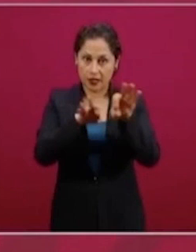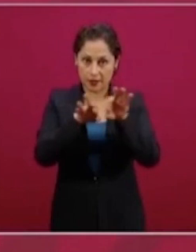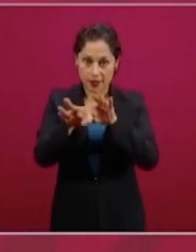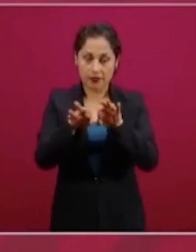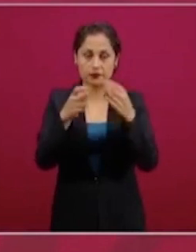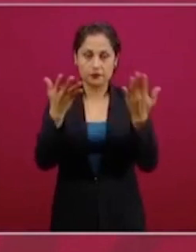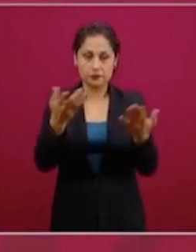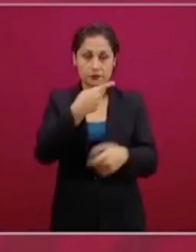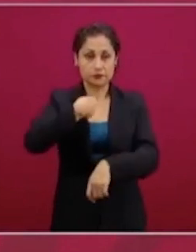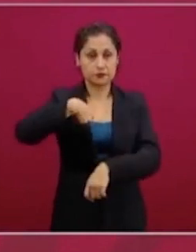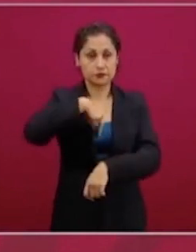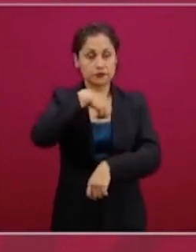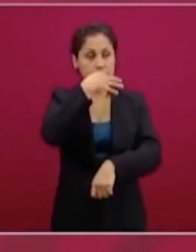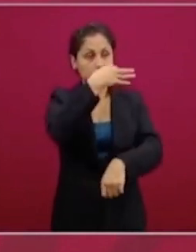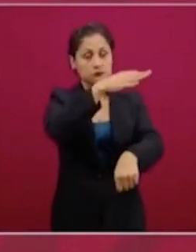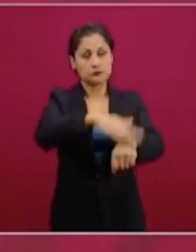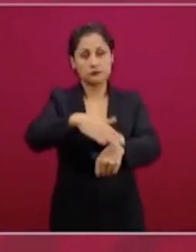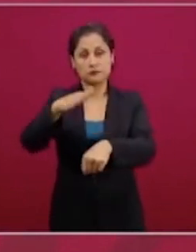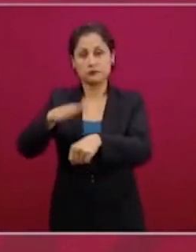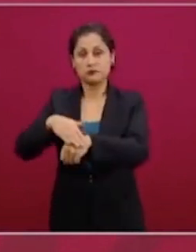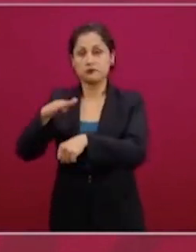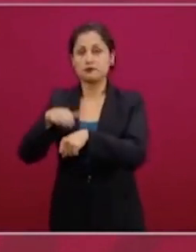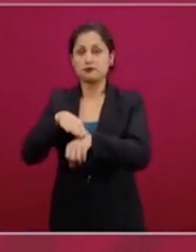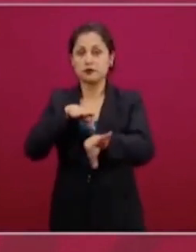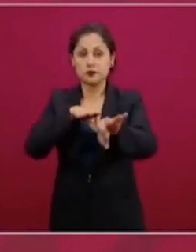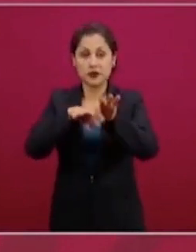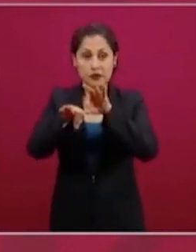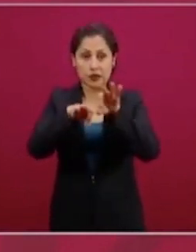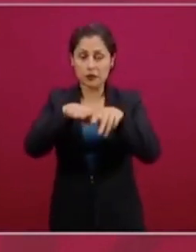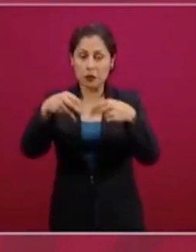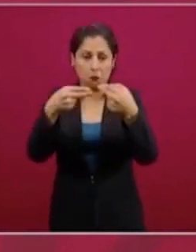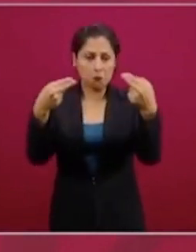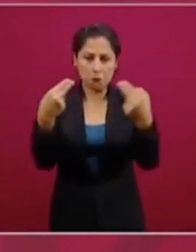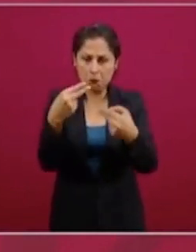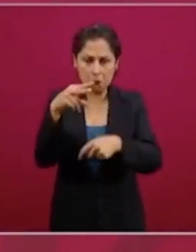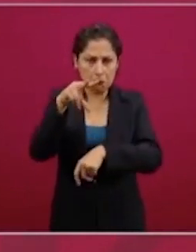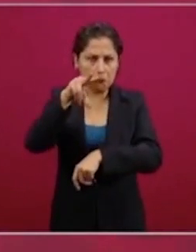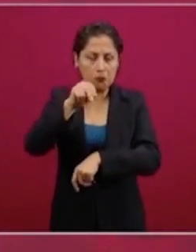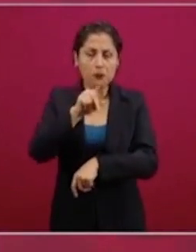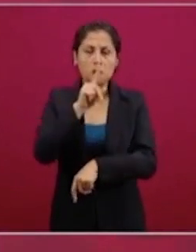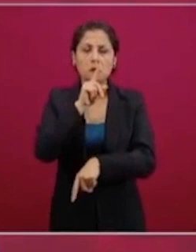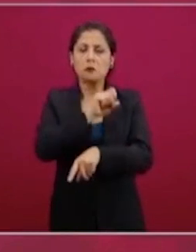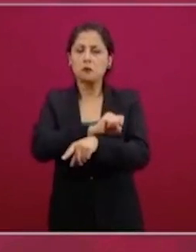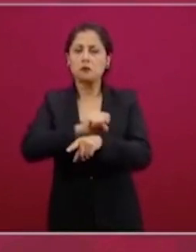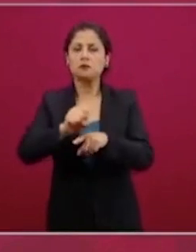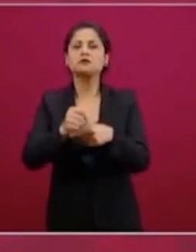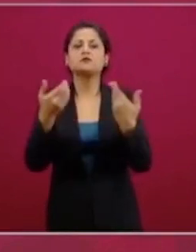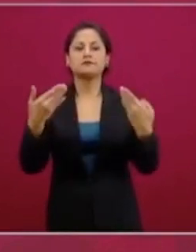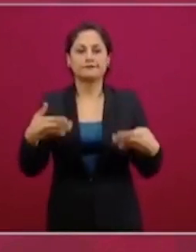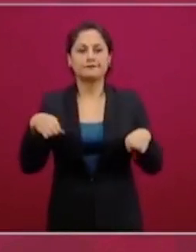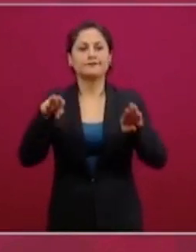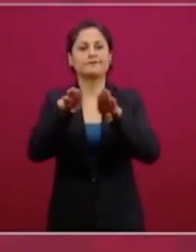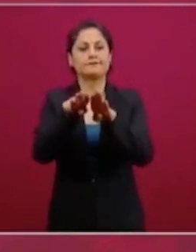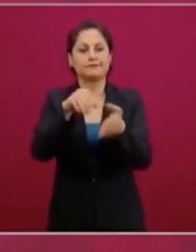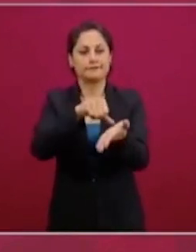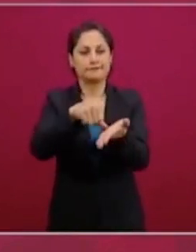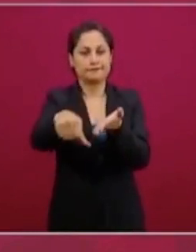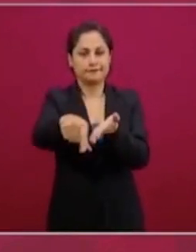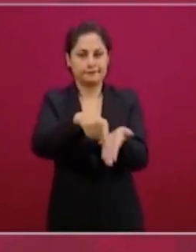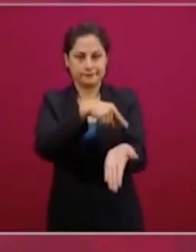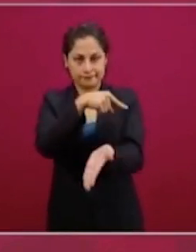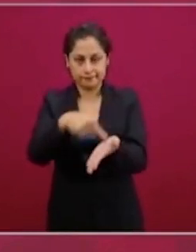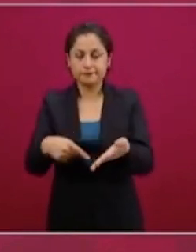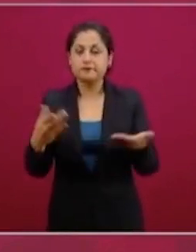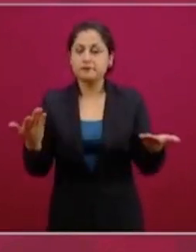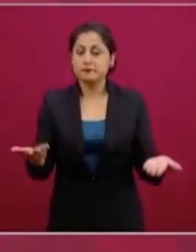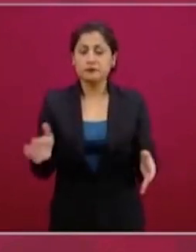suspenden todas las actividades laborales no esenciales en los sectores público, social y privada. ¿Por qué razón? Porque esto nos permite